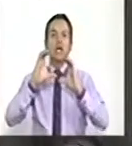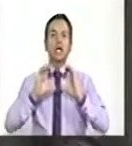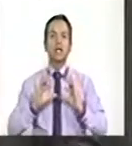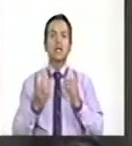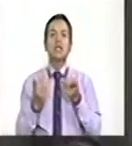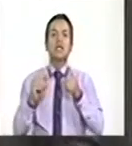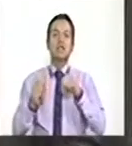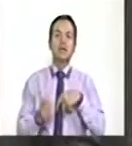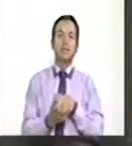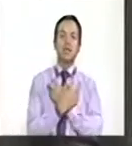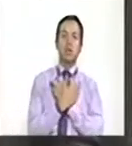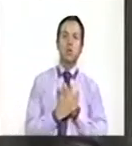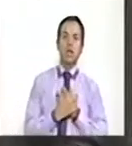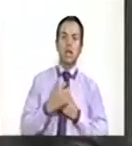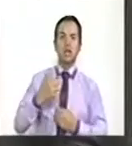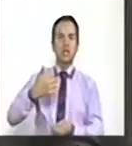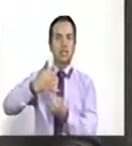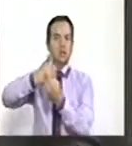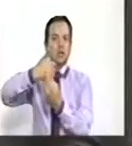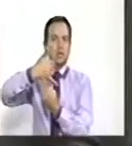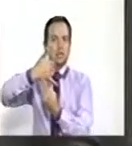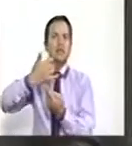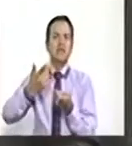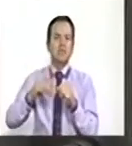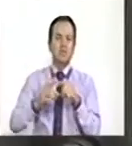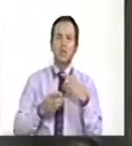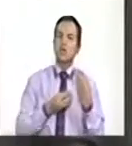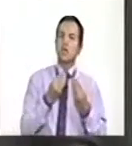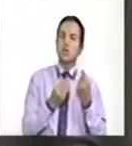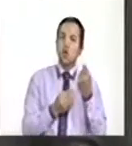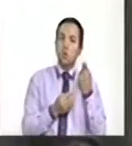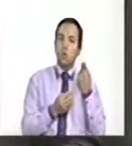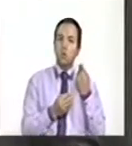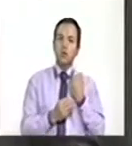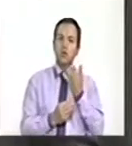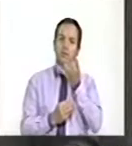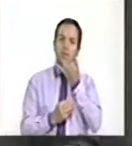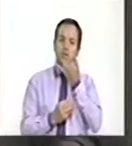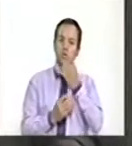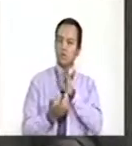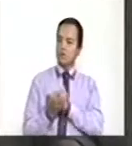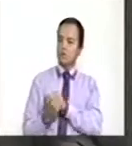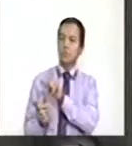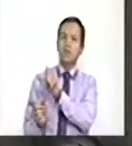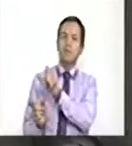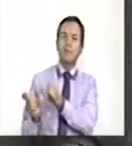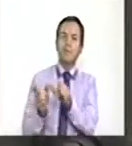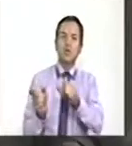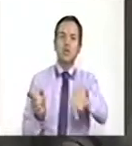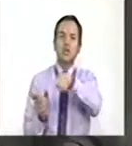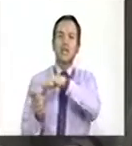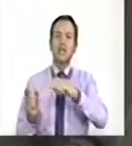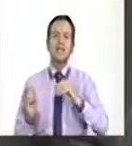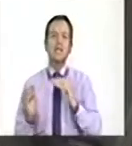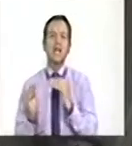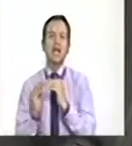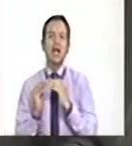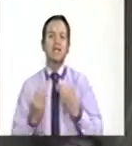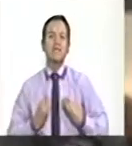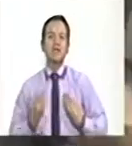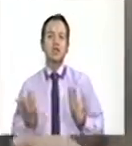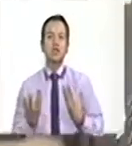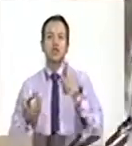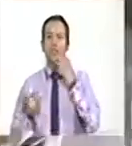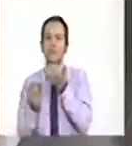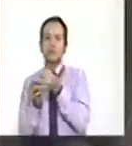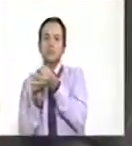En los últimos días han intimidado, por ejemplo, a los habitantes del corregimiento del recreo.